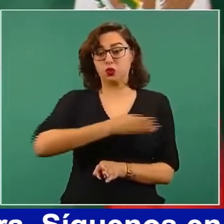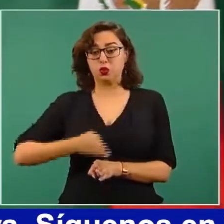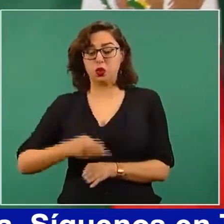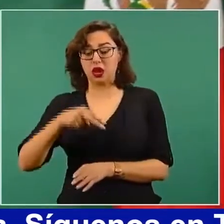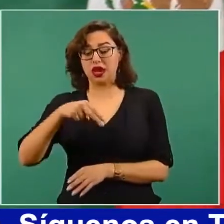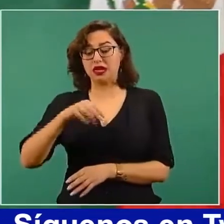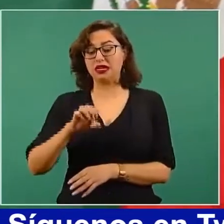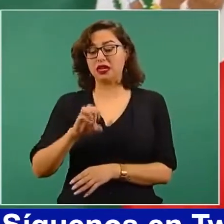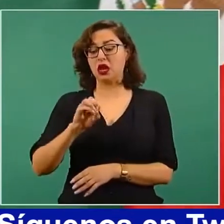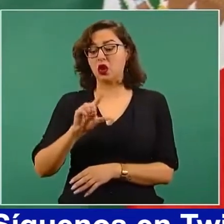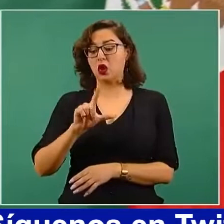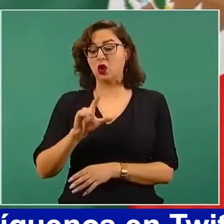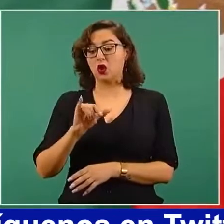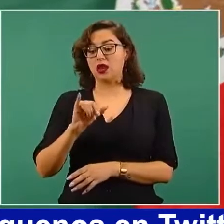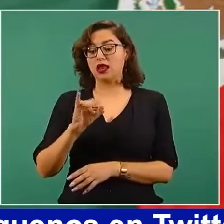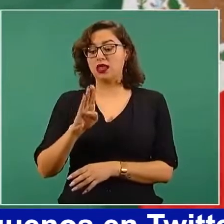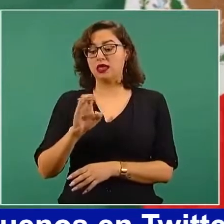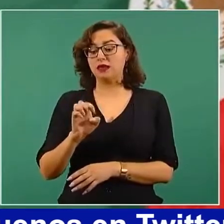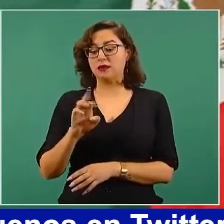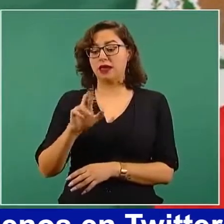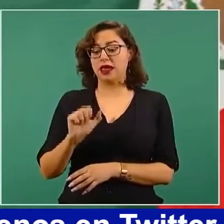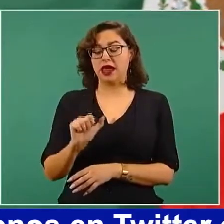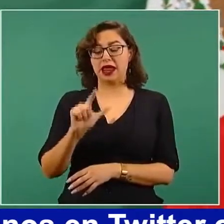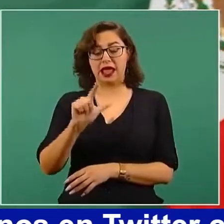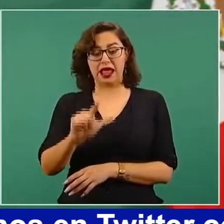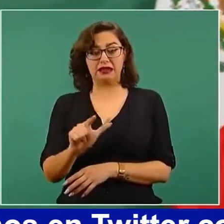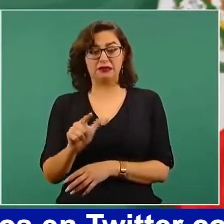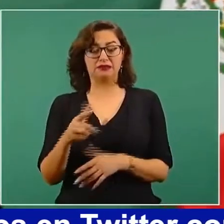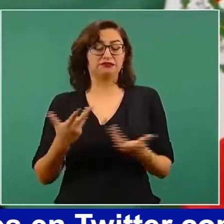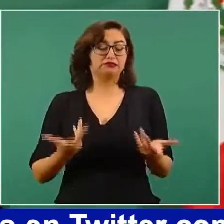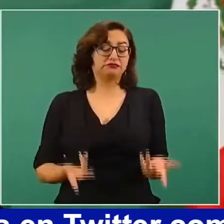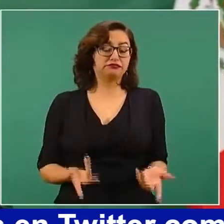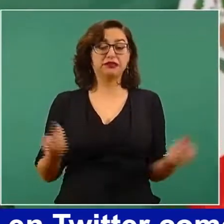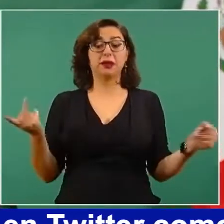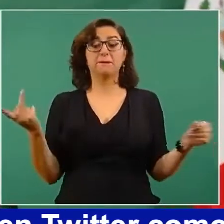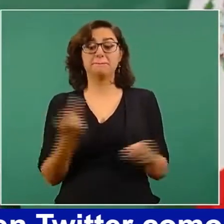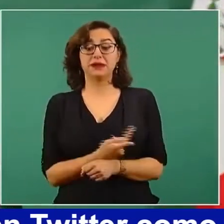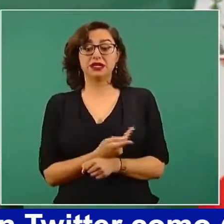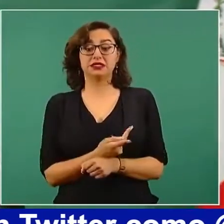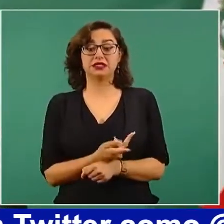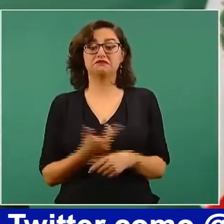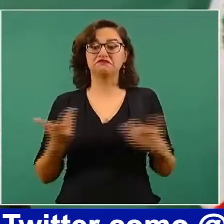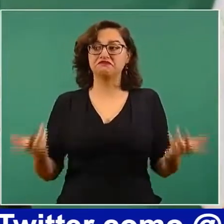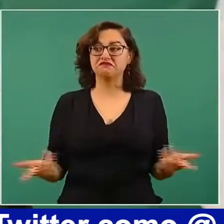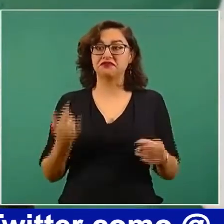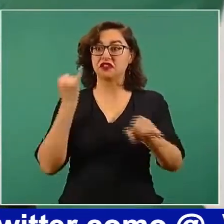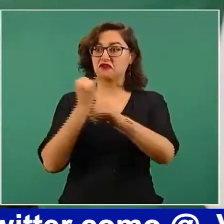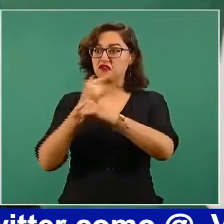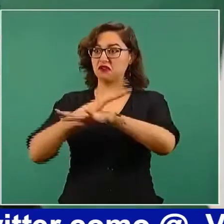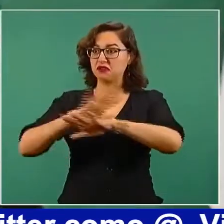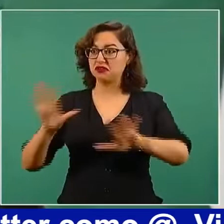se silenciaron los medios de información.